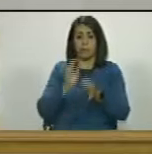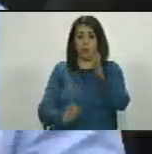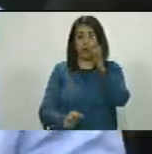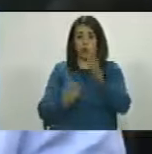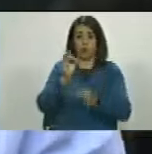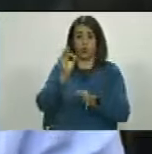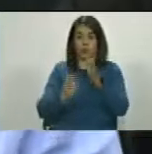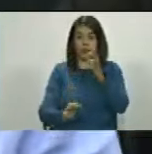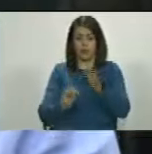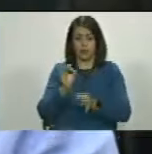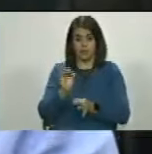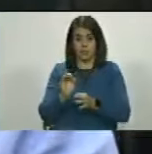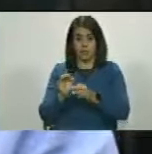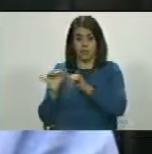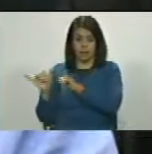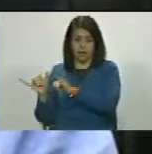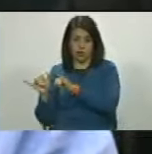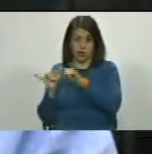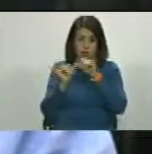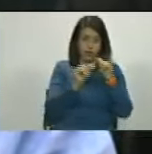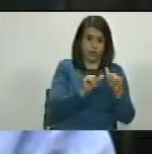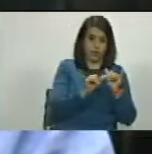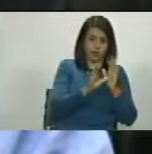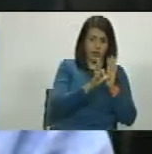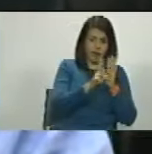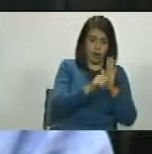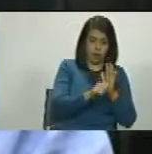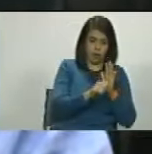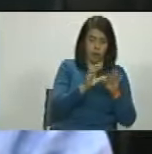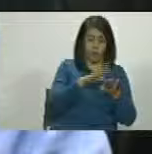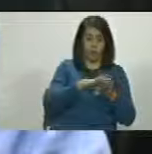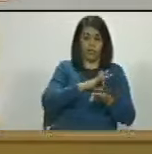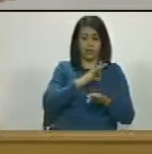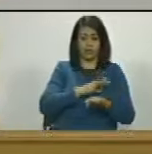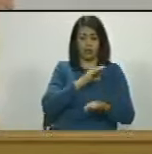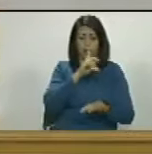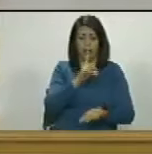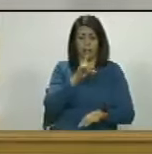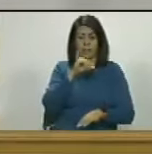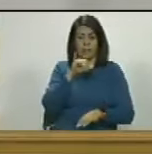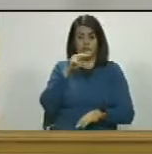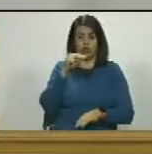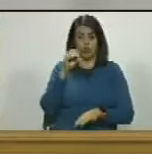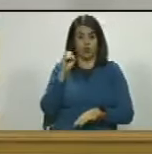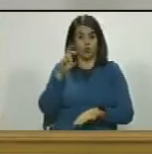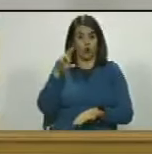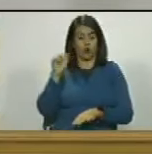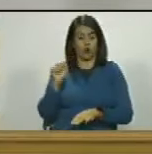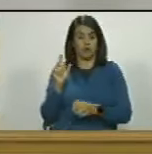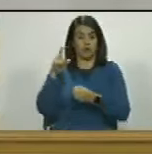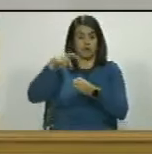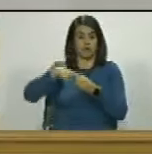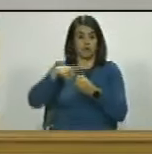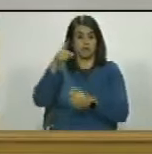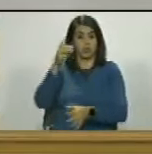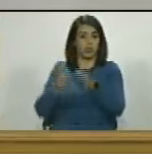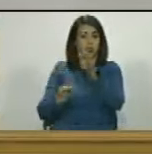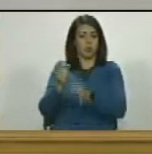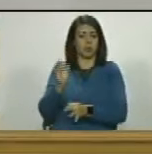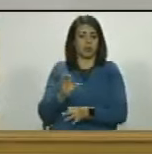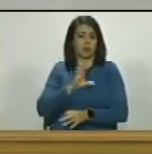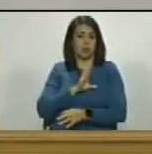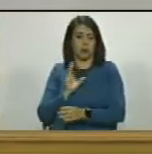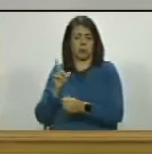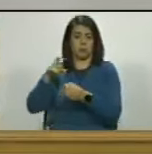justicia ser al mismo tiempo un ladrón porque la señora Dinola Figuera supuestamente es militante del partido de primera justicia